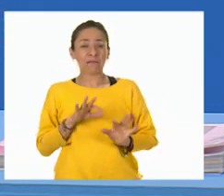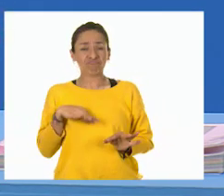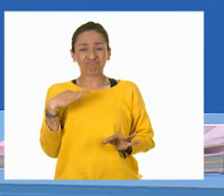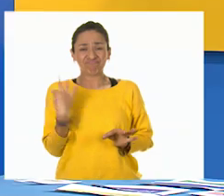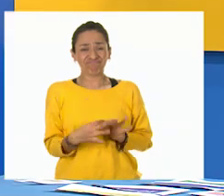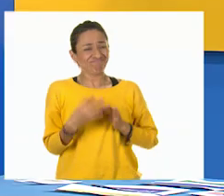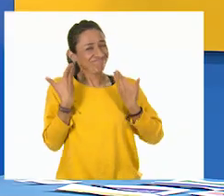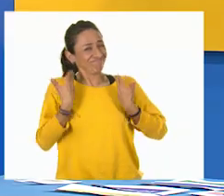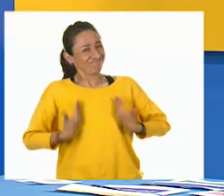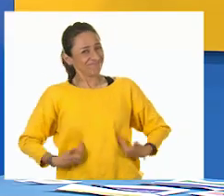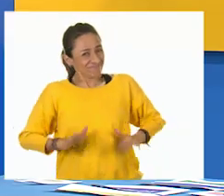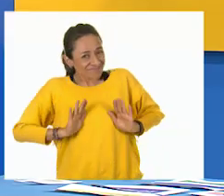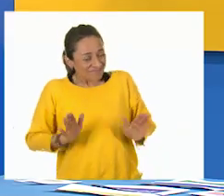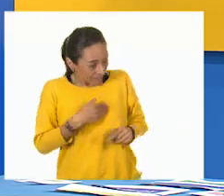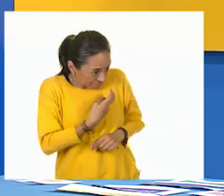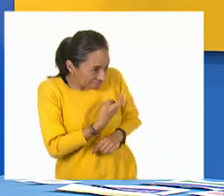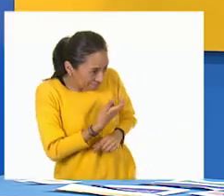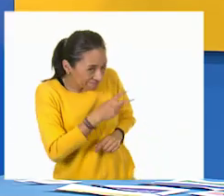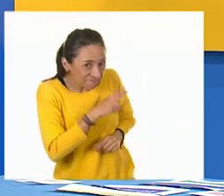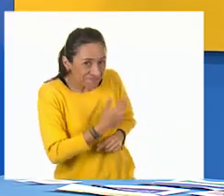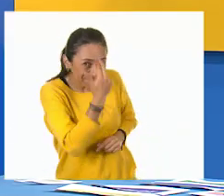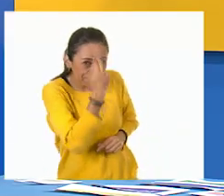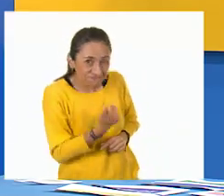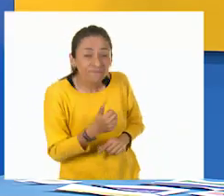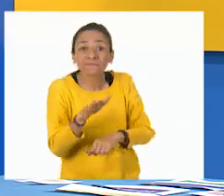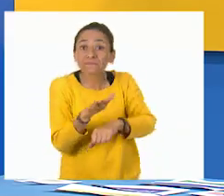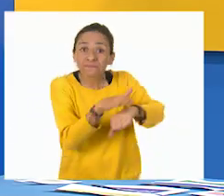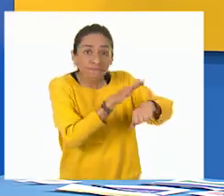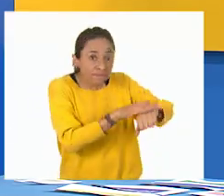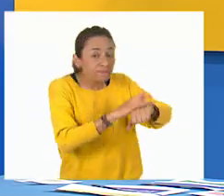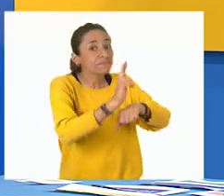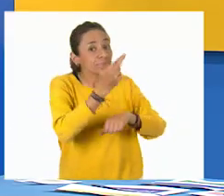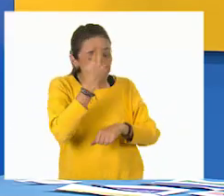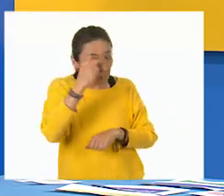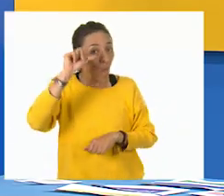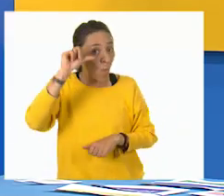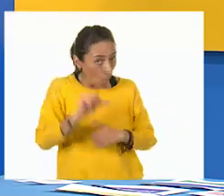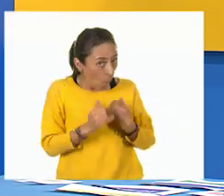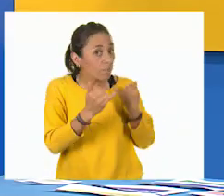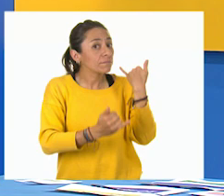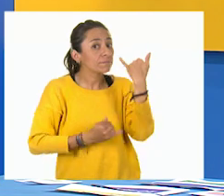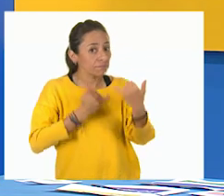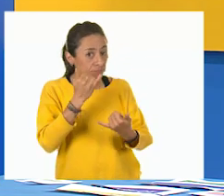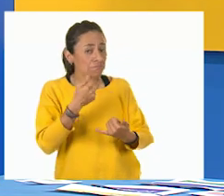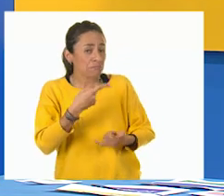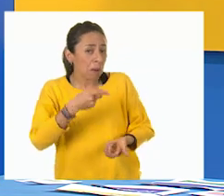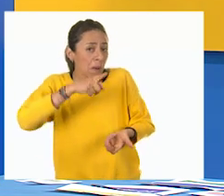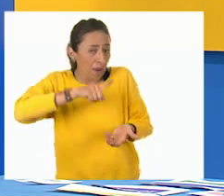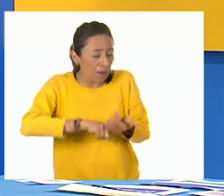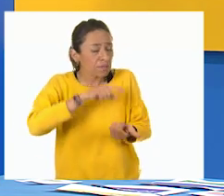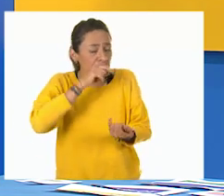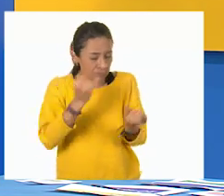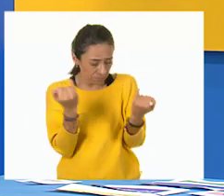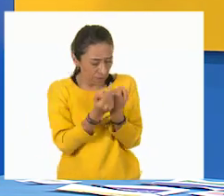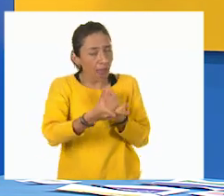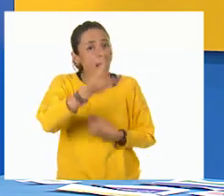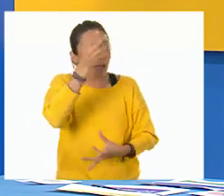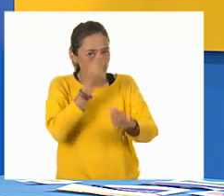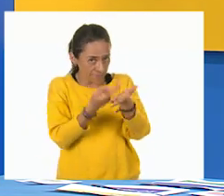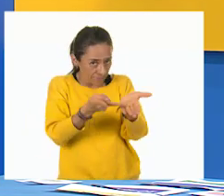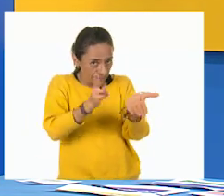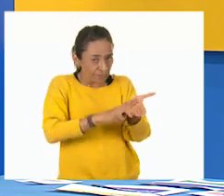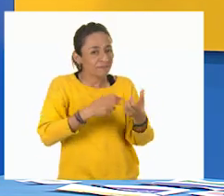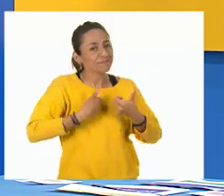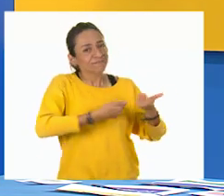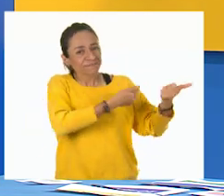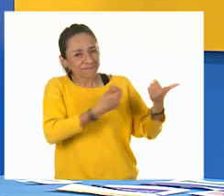Claro, claro. Recuerden que vamos a jugar, pero también vamos a aprender. Les trajo un memorama donde